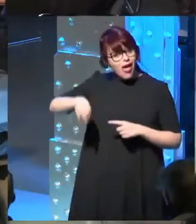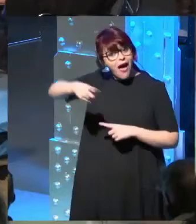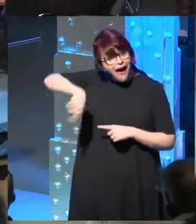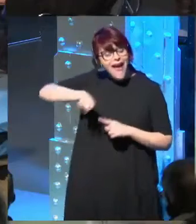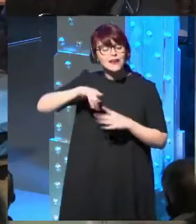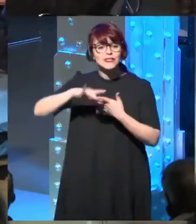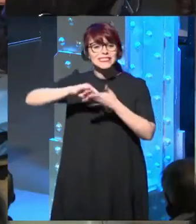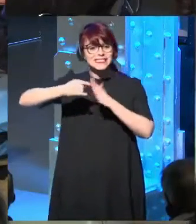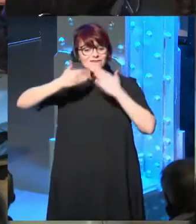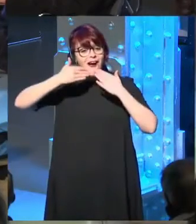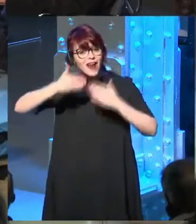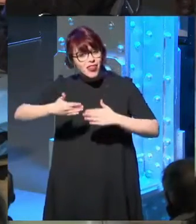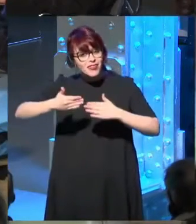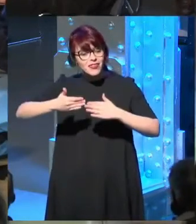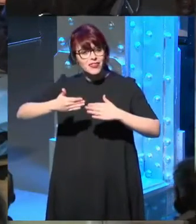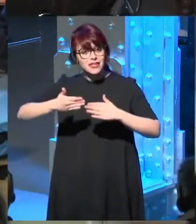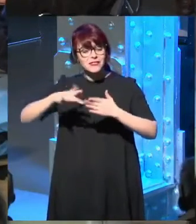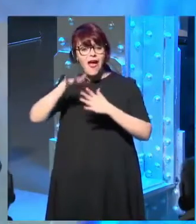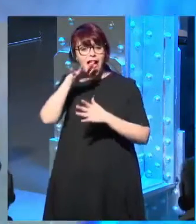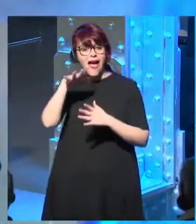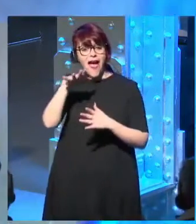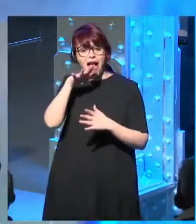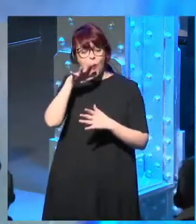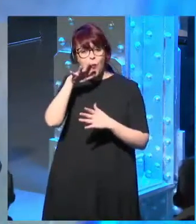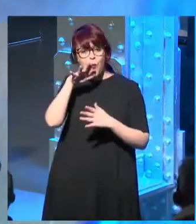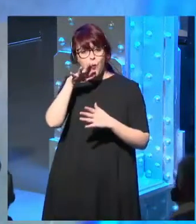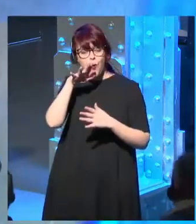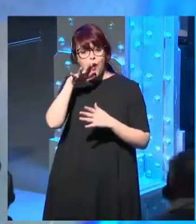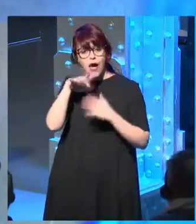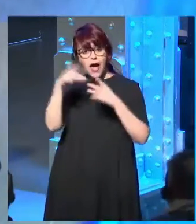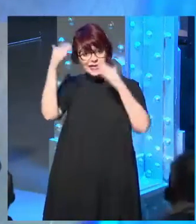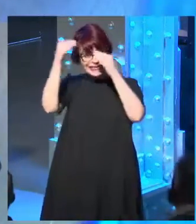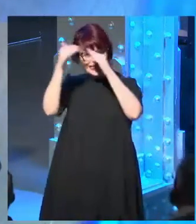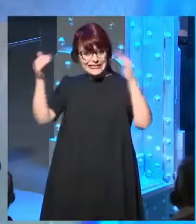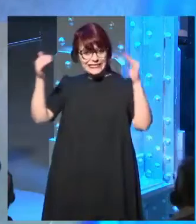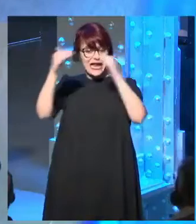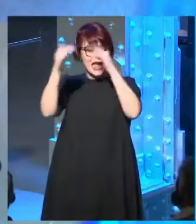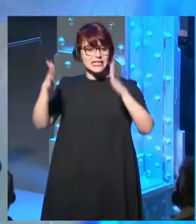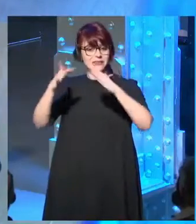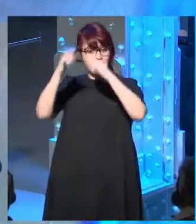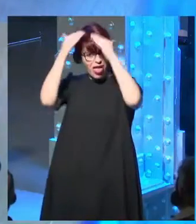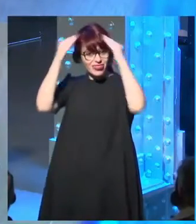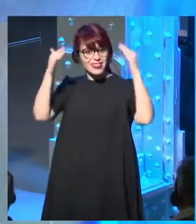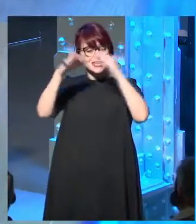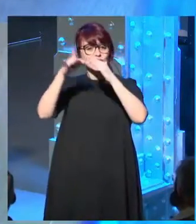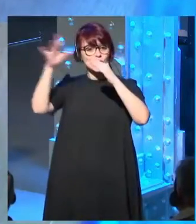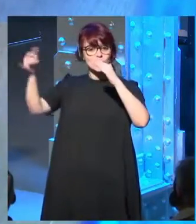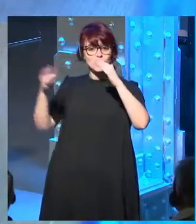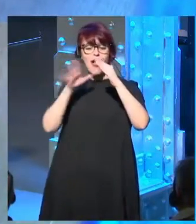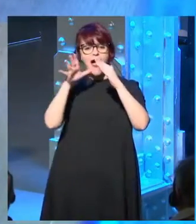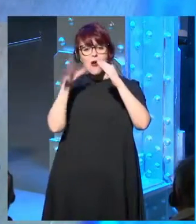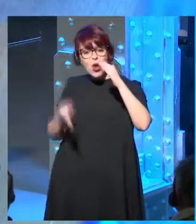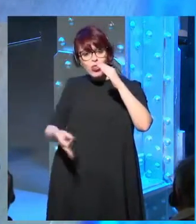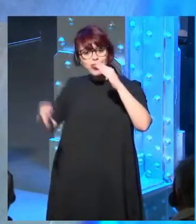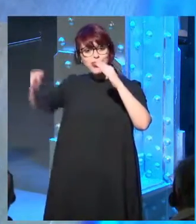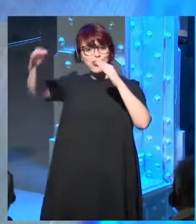Teníamos un sistema a través del cual el agua venía por el techo y mis primos y mis